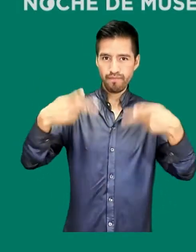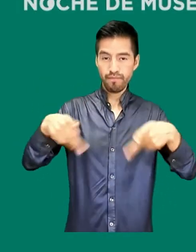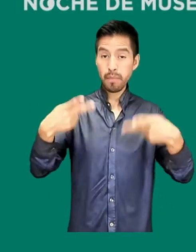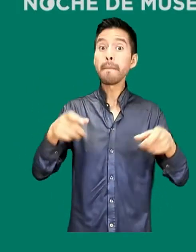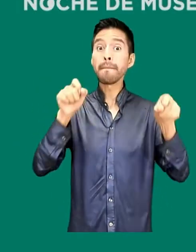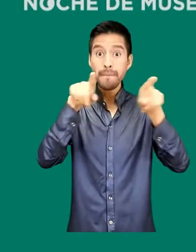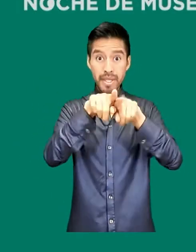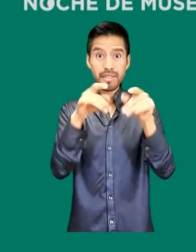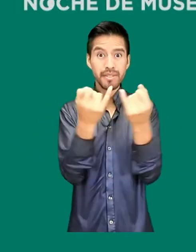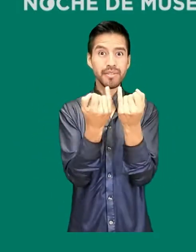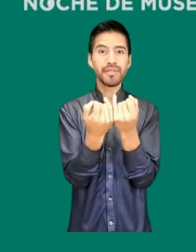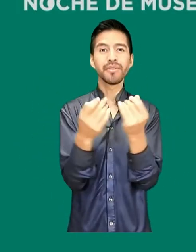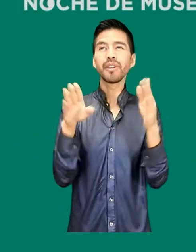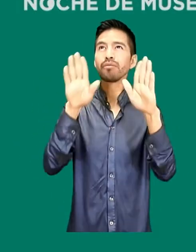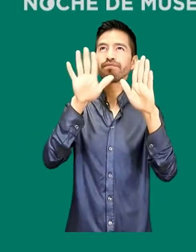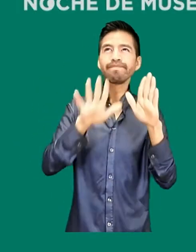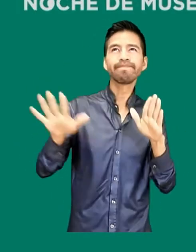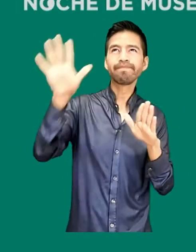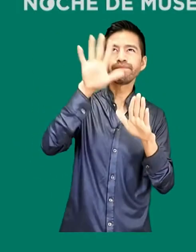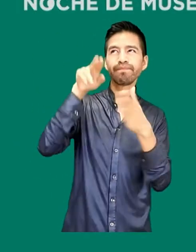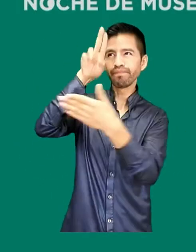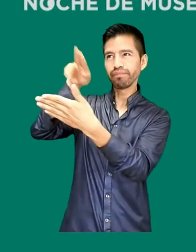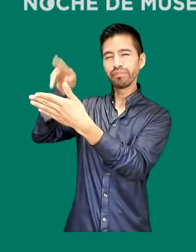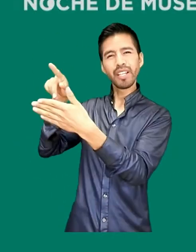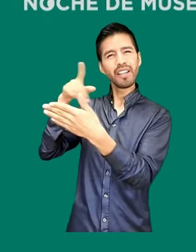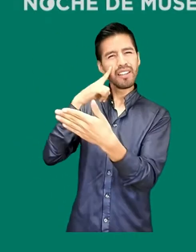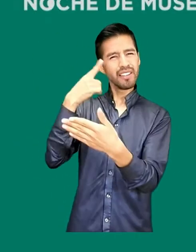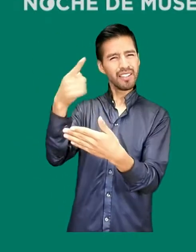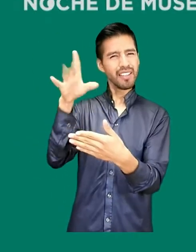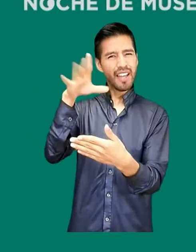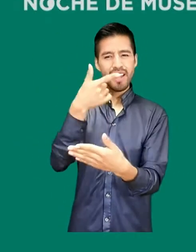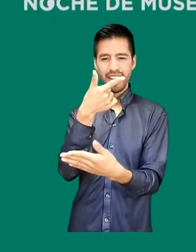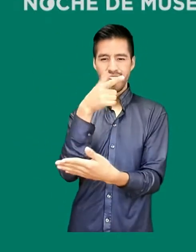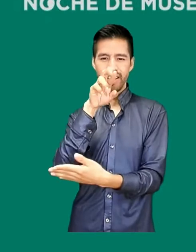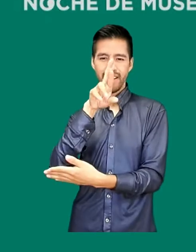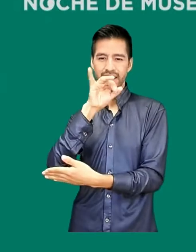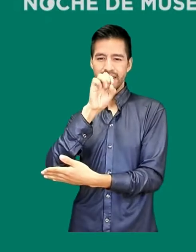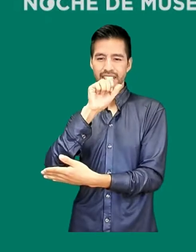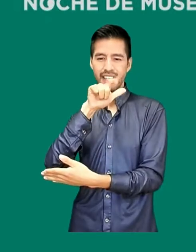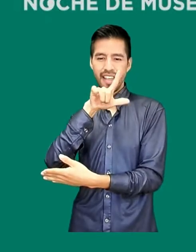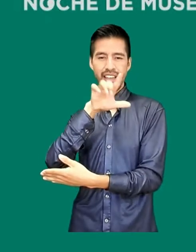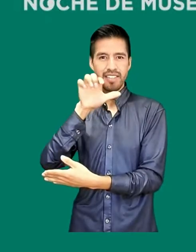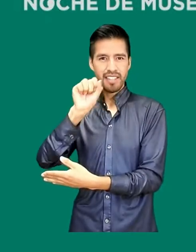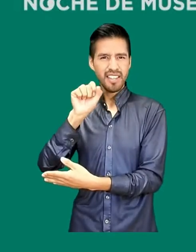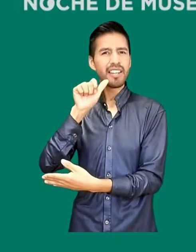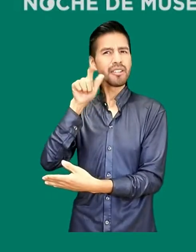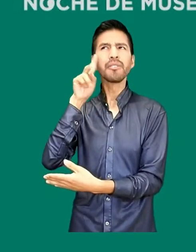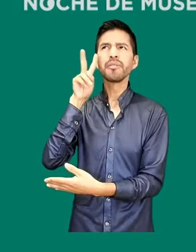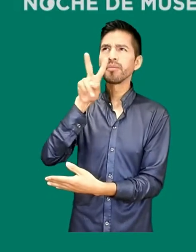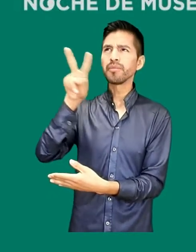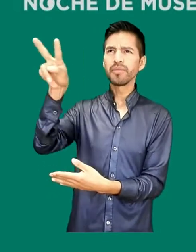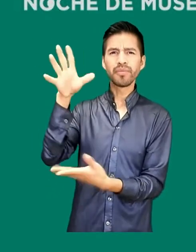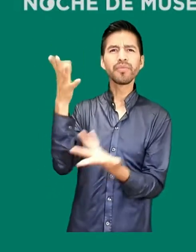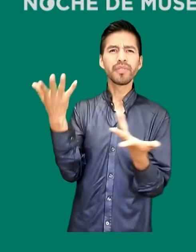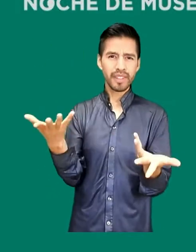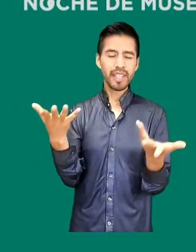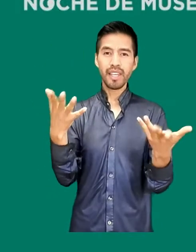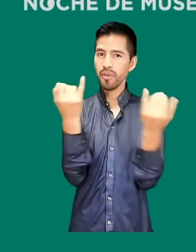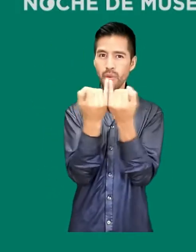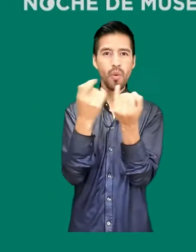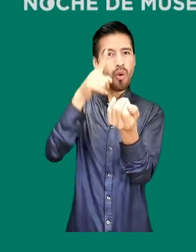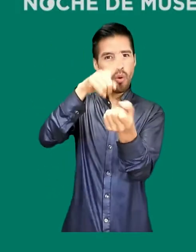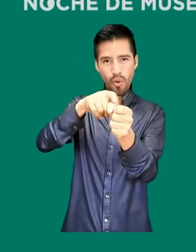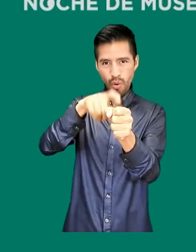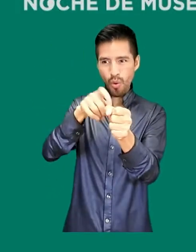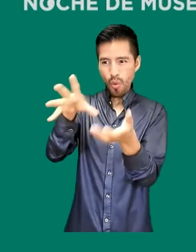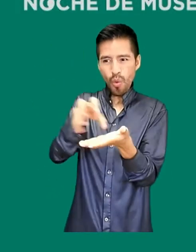en la parte inferior del mural se encuentran representaciones llamadas grisallas y en una de ellas se puede observar la extracción de otra tintura obtenida